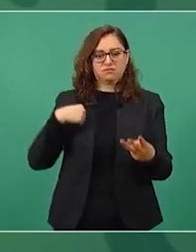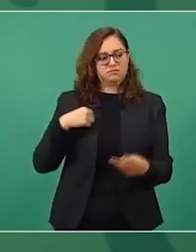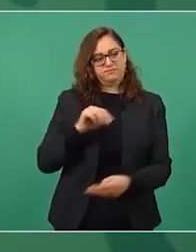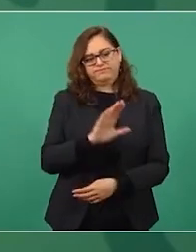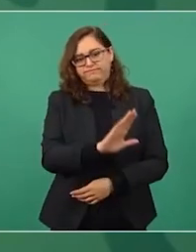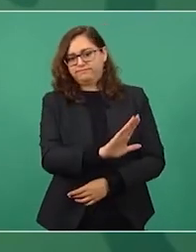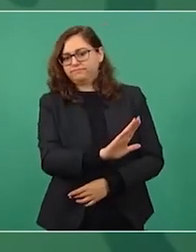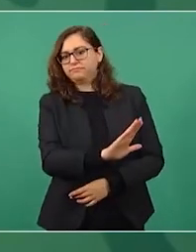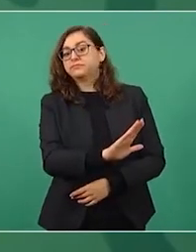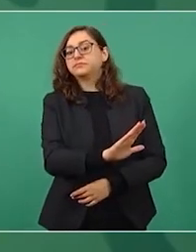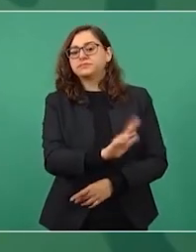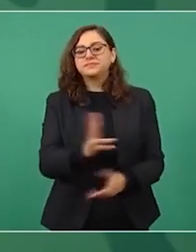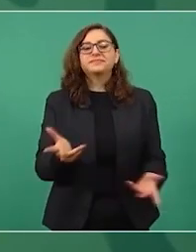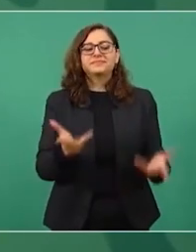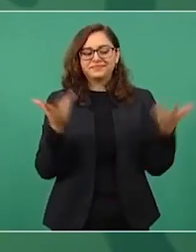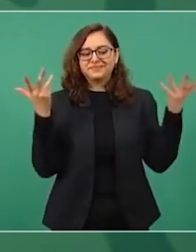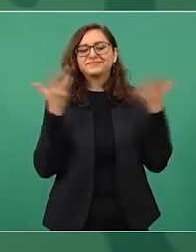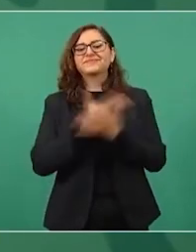pero